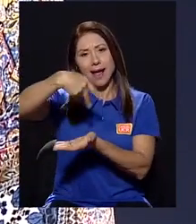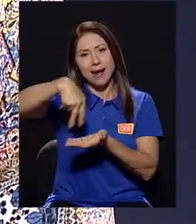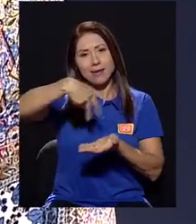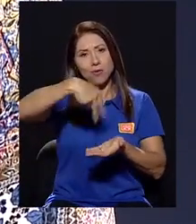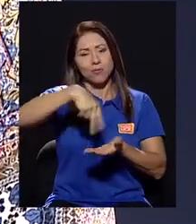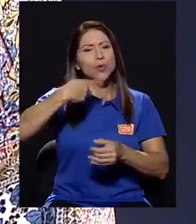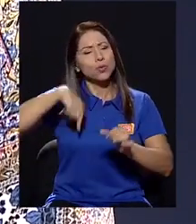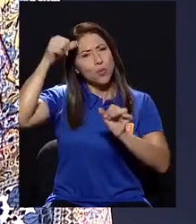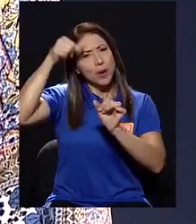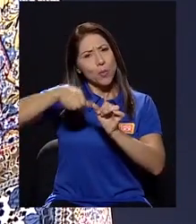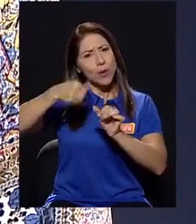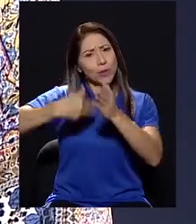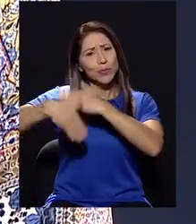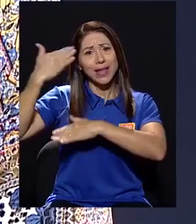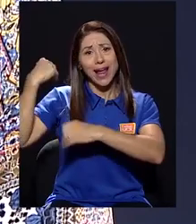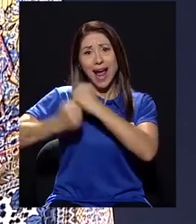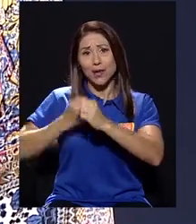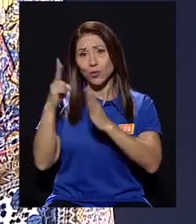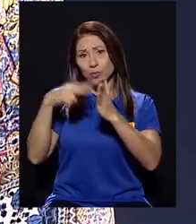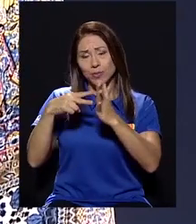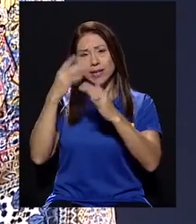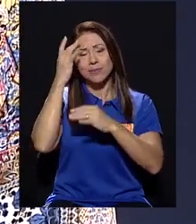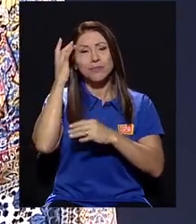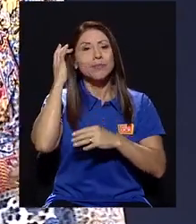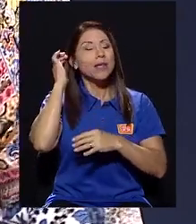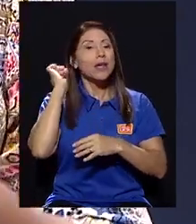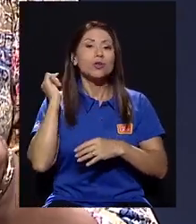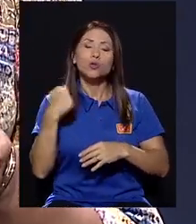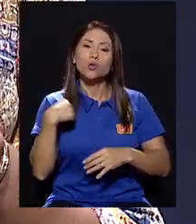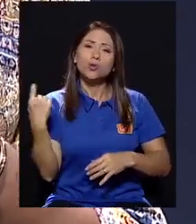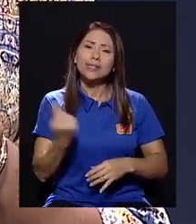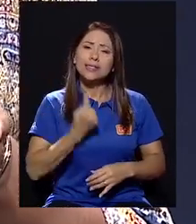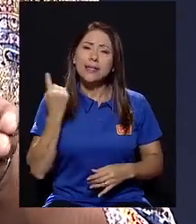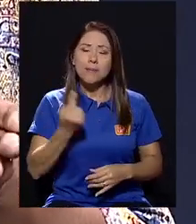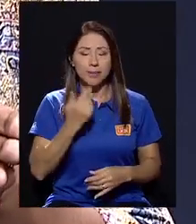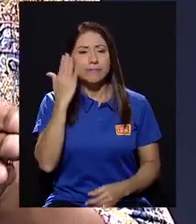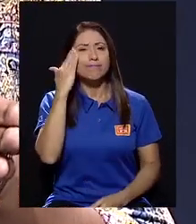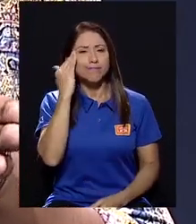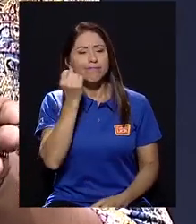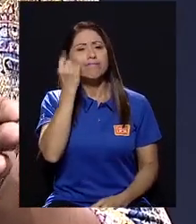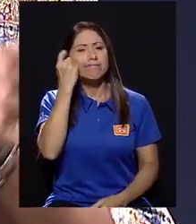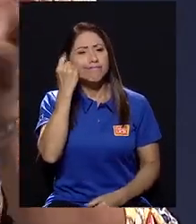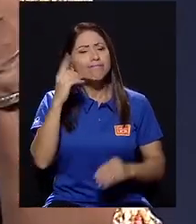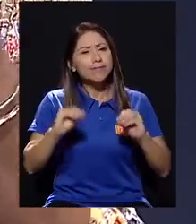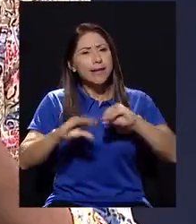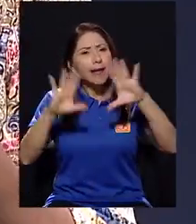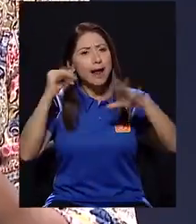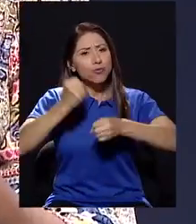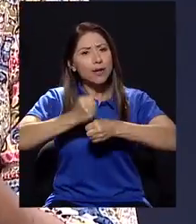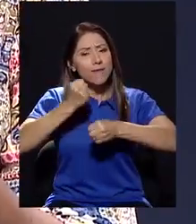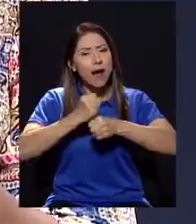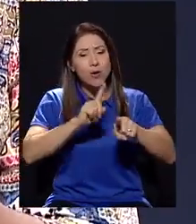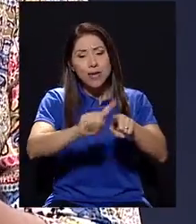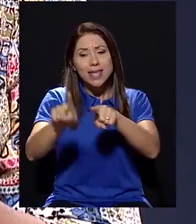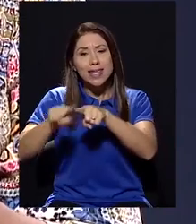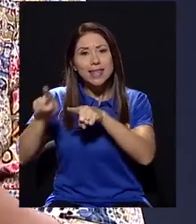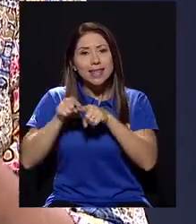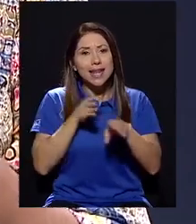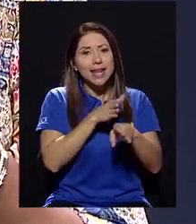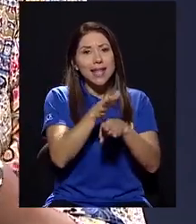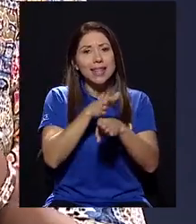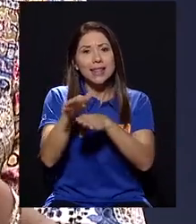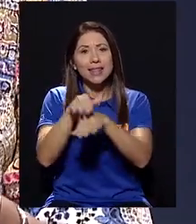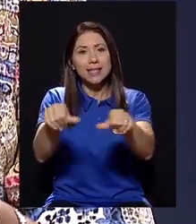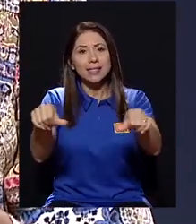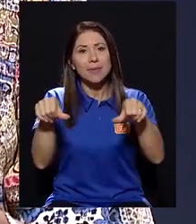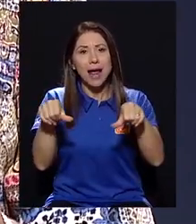Y me acuerdo que en ese año pues yo siempre tengo muy clara el trabajo interdisciplinario y el trabajo